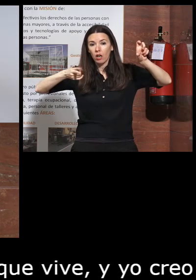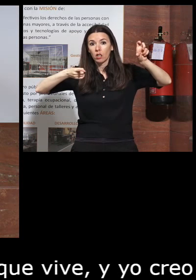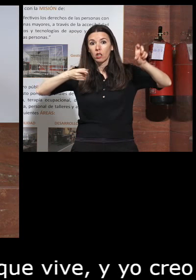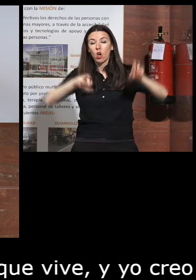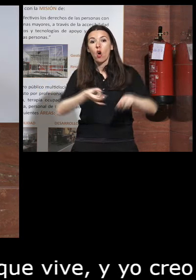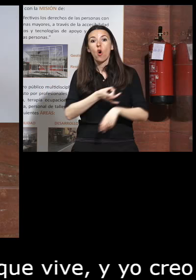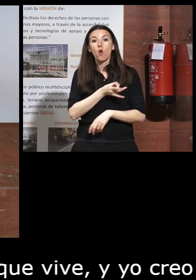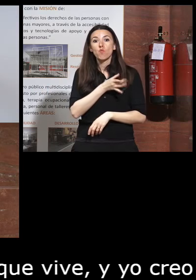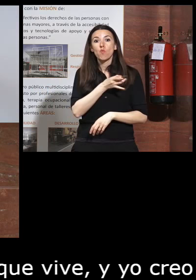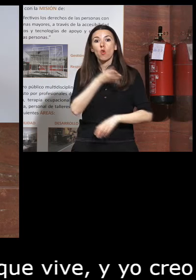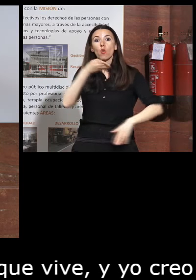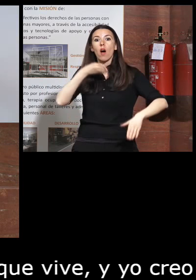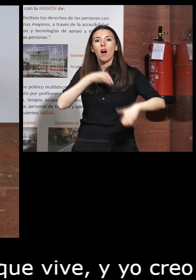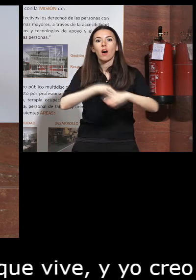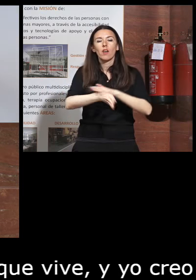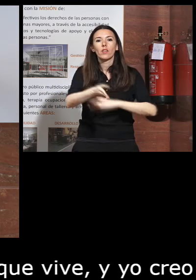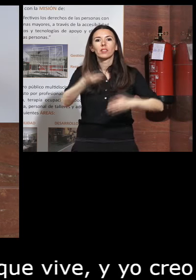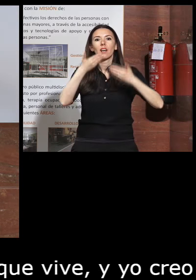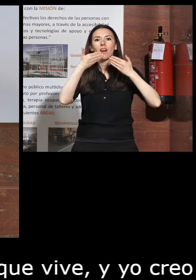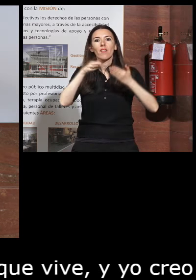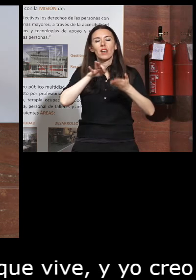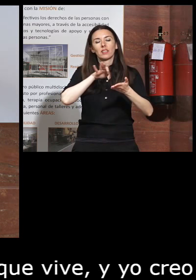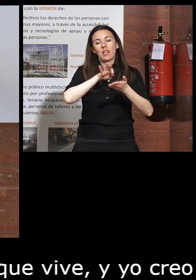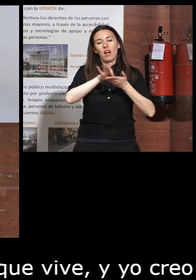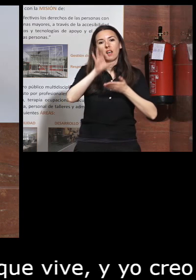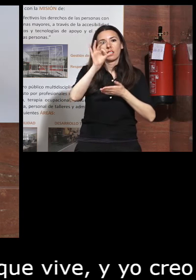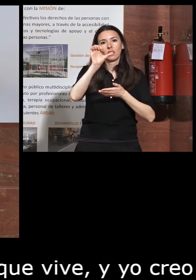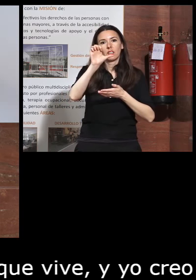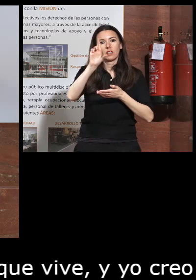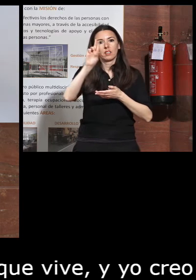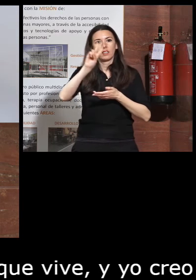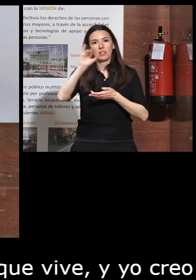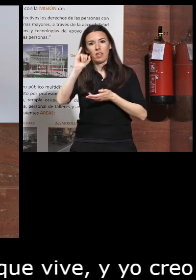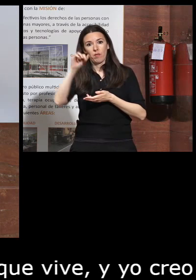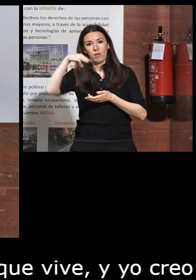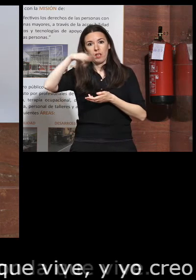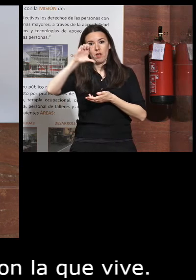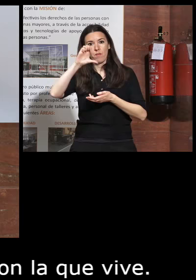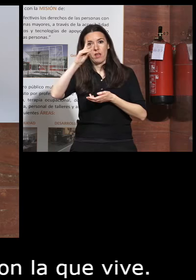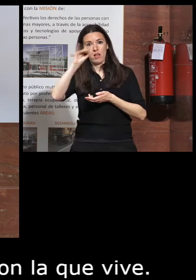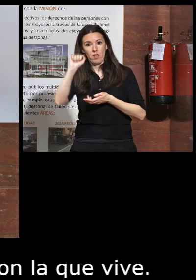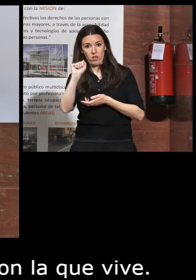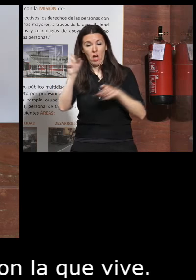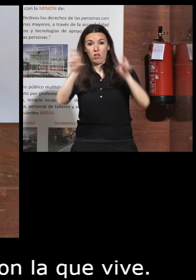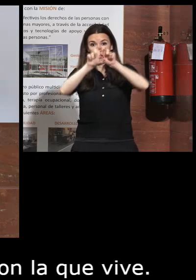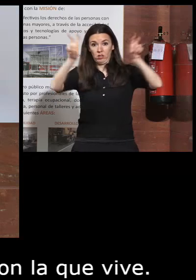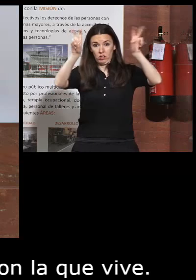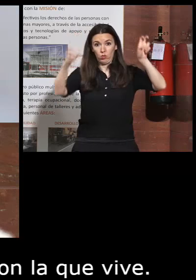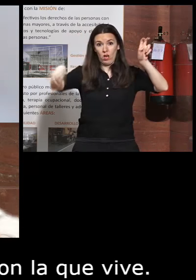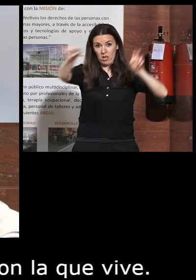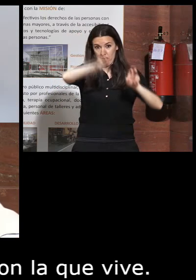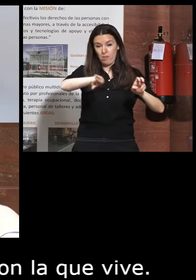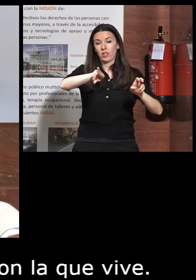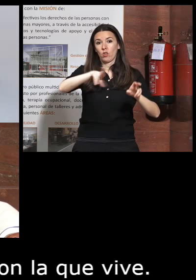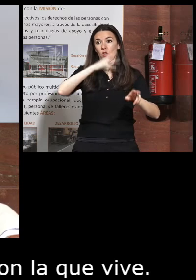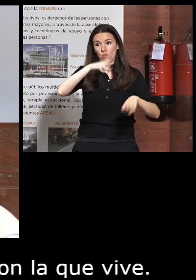Moncloa es accesible gracias a ser y medio y voy a explicar el proceso repito el titular porque